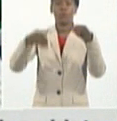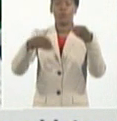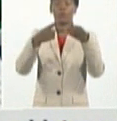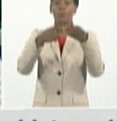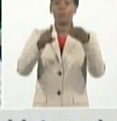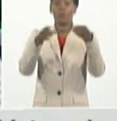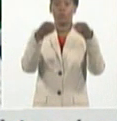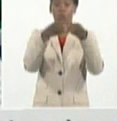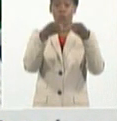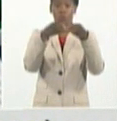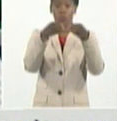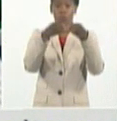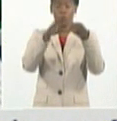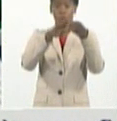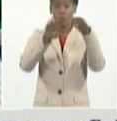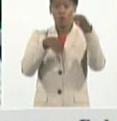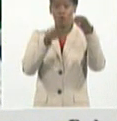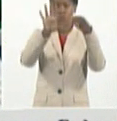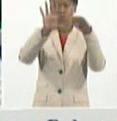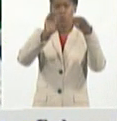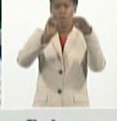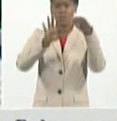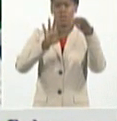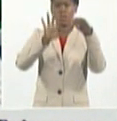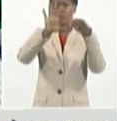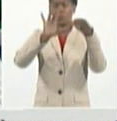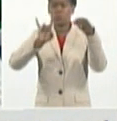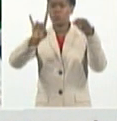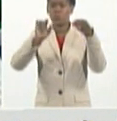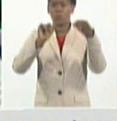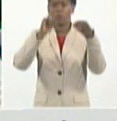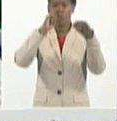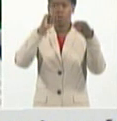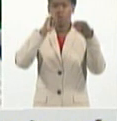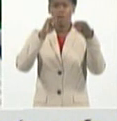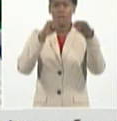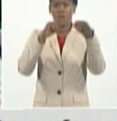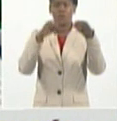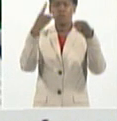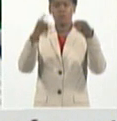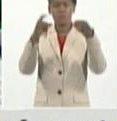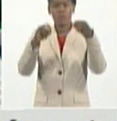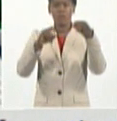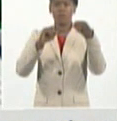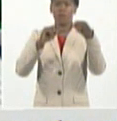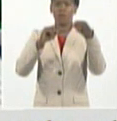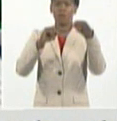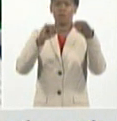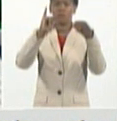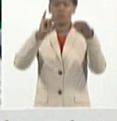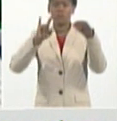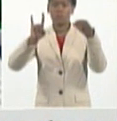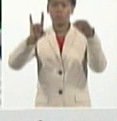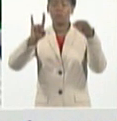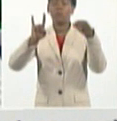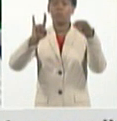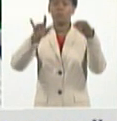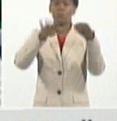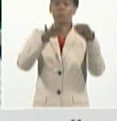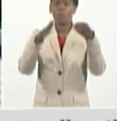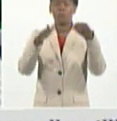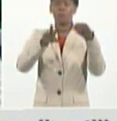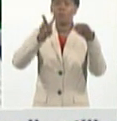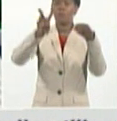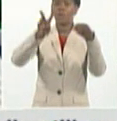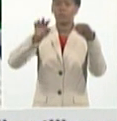menores de 50, 50 a 59, y de 60 a 69, estamos hablando de 28